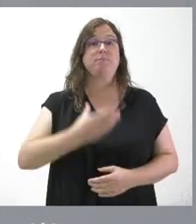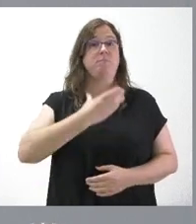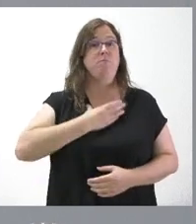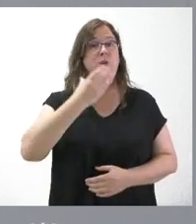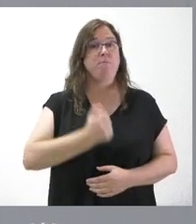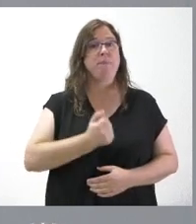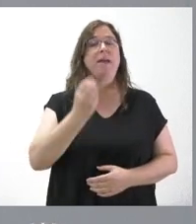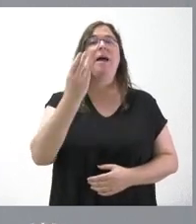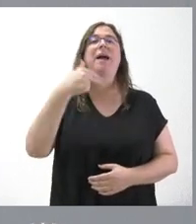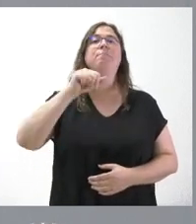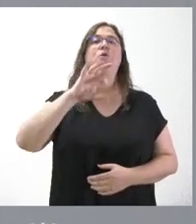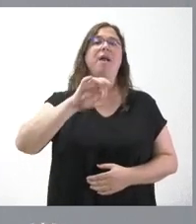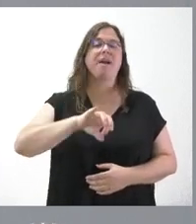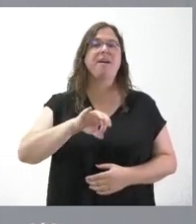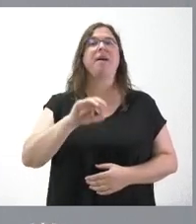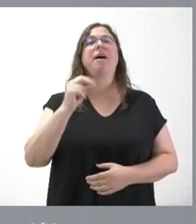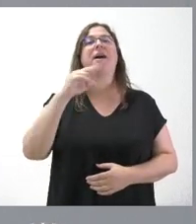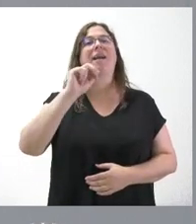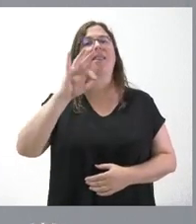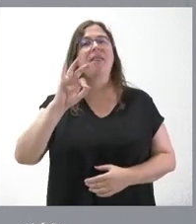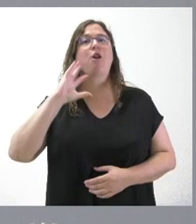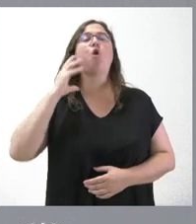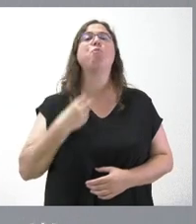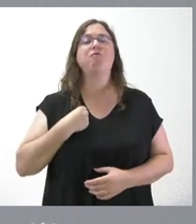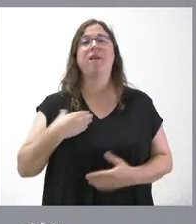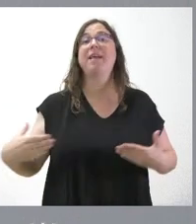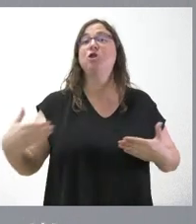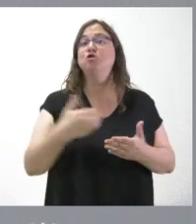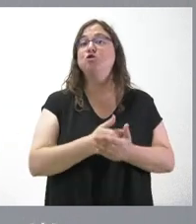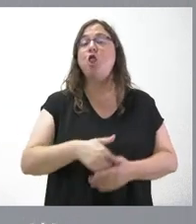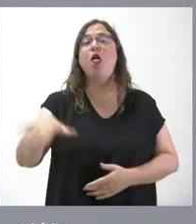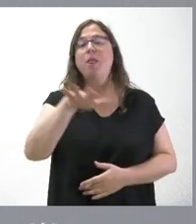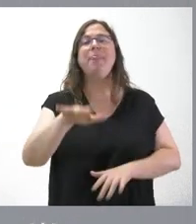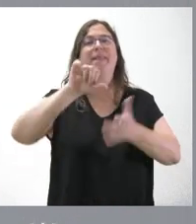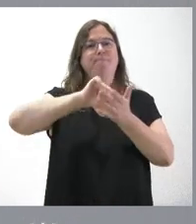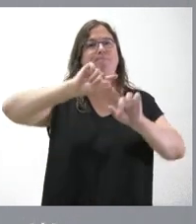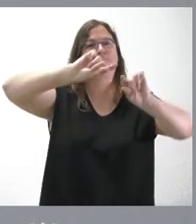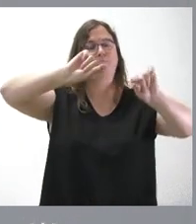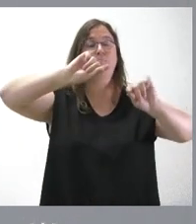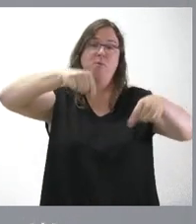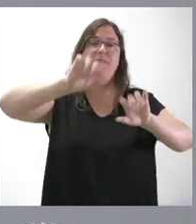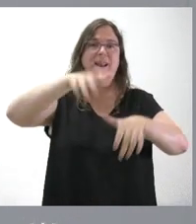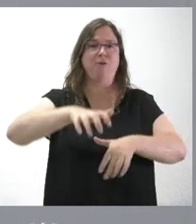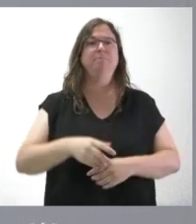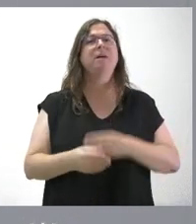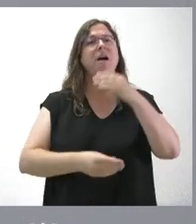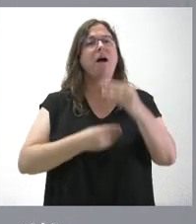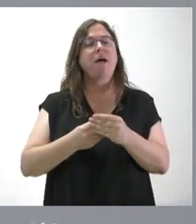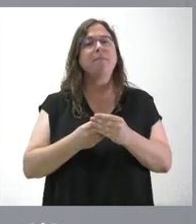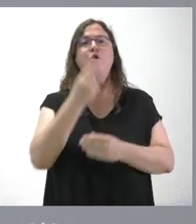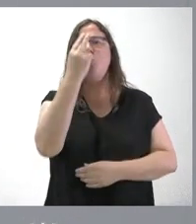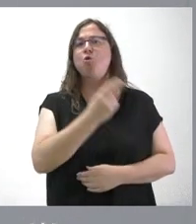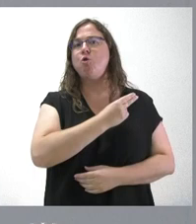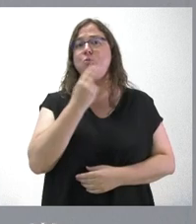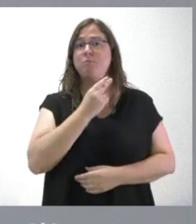de Camponaraya, Carracedelo y Ponferrada, todos ellos en León. Con esta actuación se avanza en el compromiso que tenemos